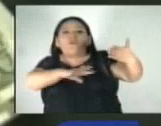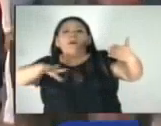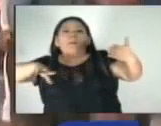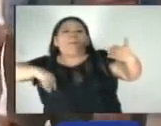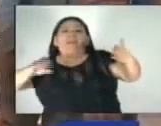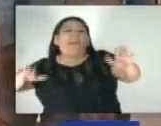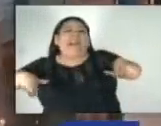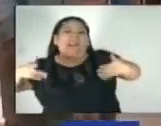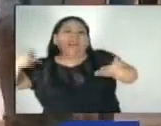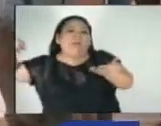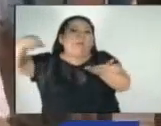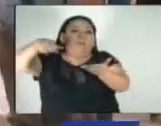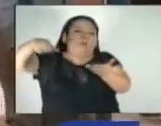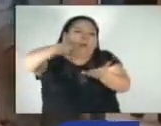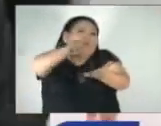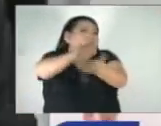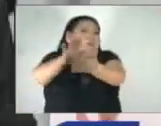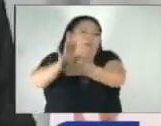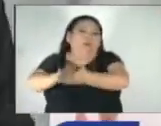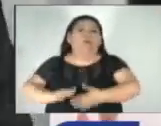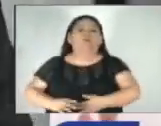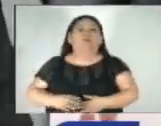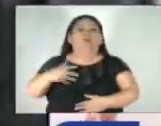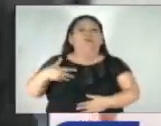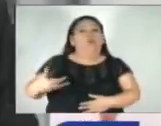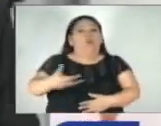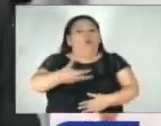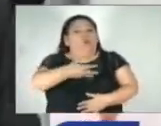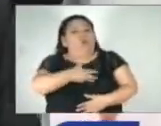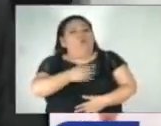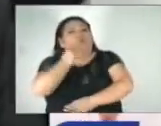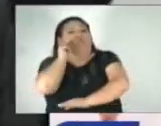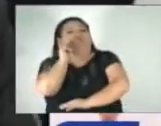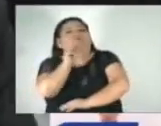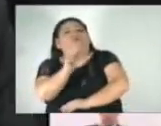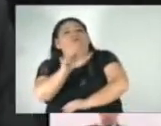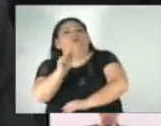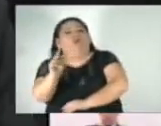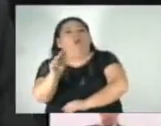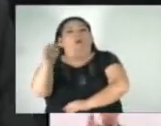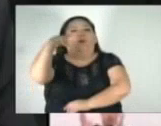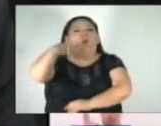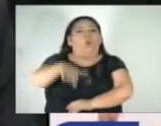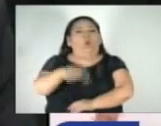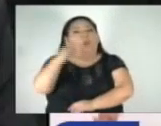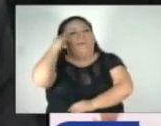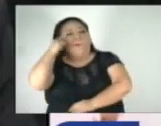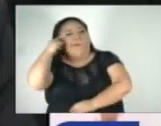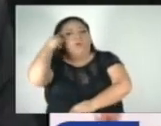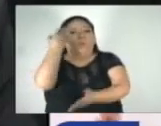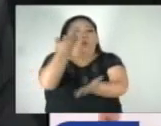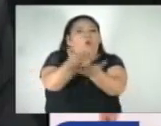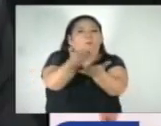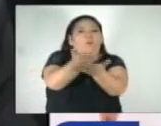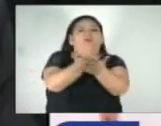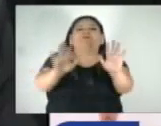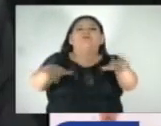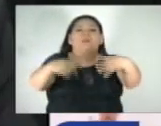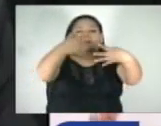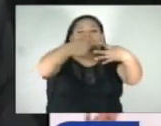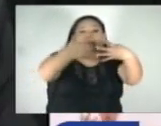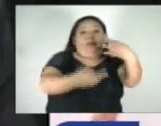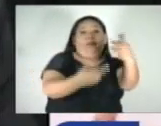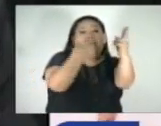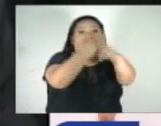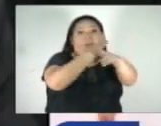utilizados para consumo de los salvadoreños. Estamos nosotros ante una propuesta de reforma que viene a